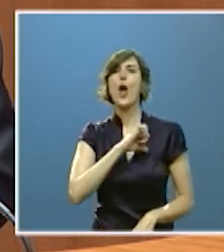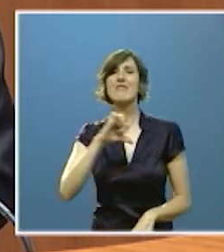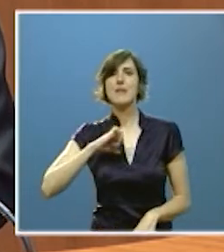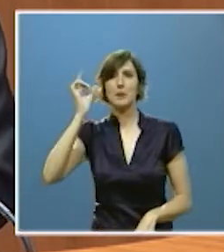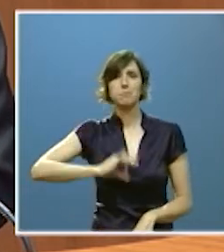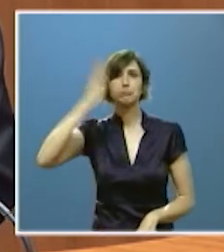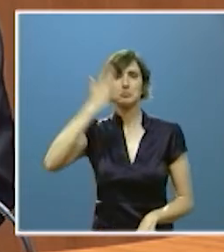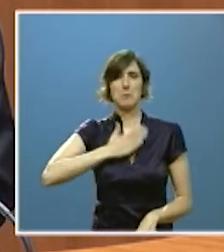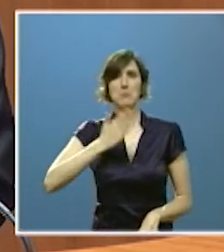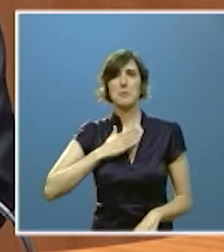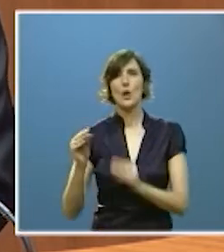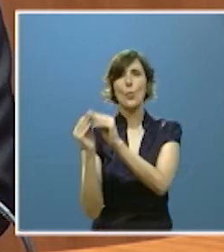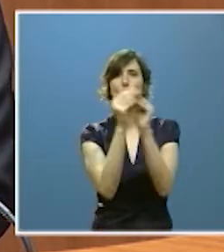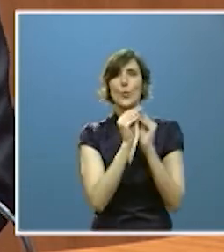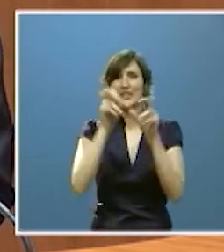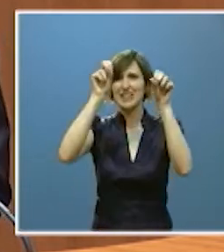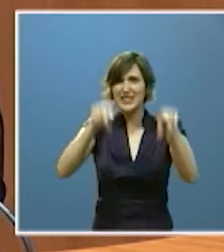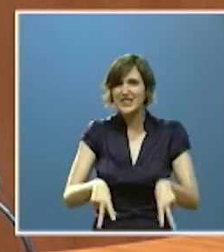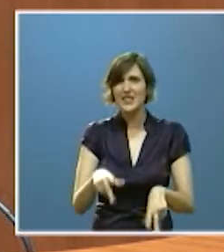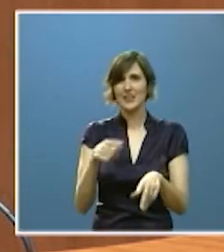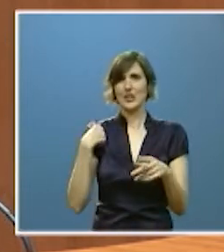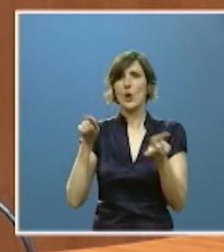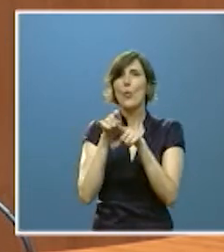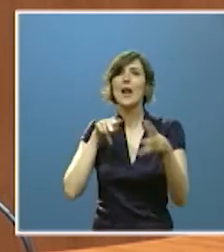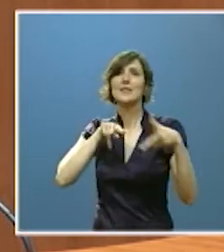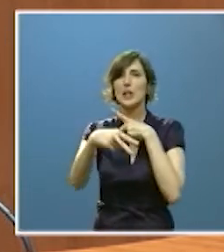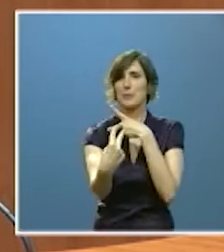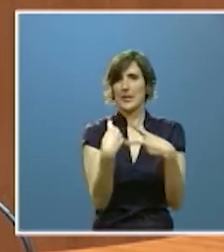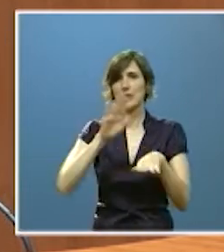criterios comunes ni una deliberación pública y transparente